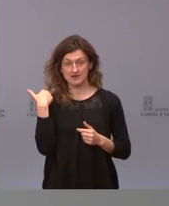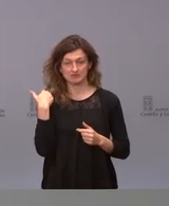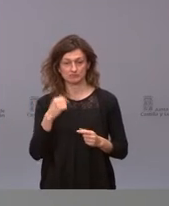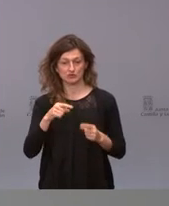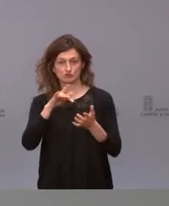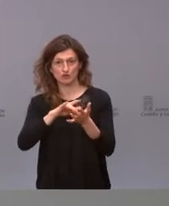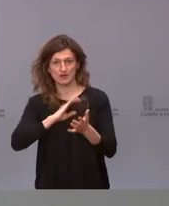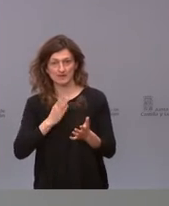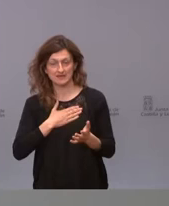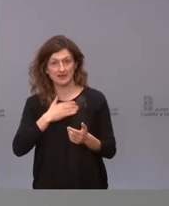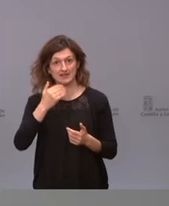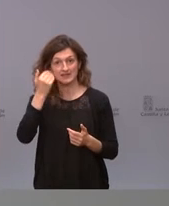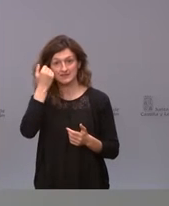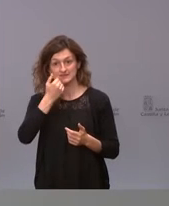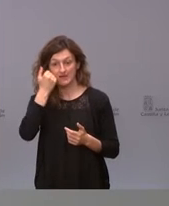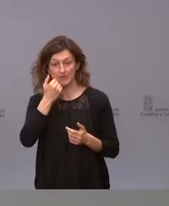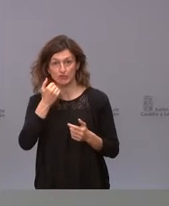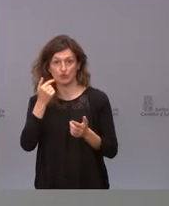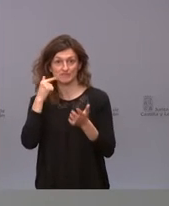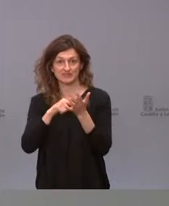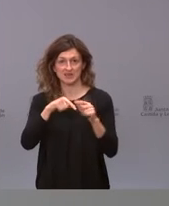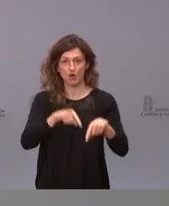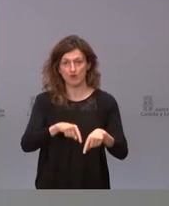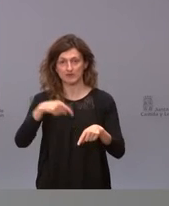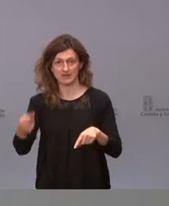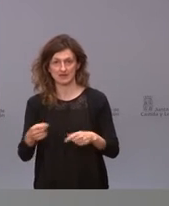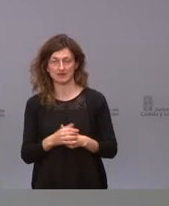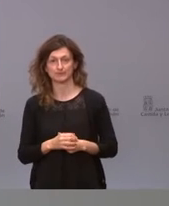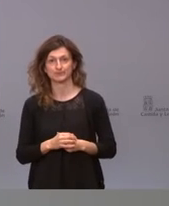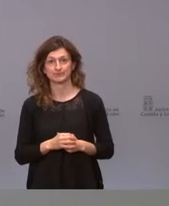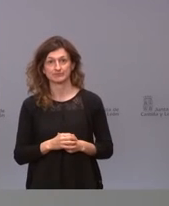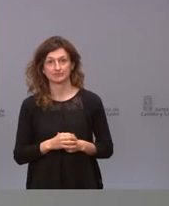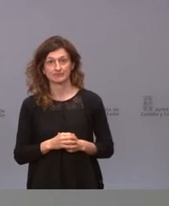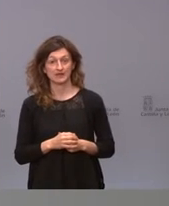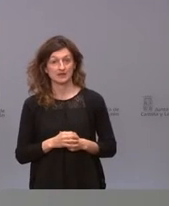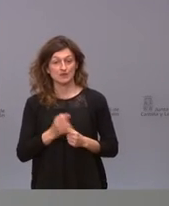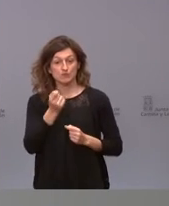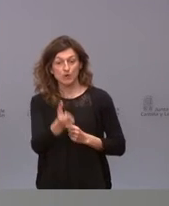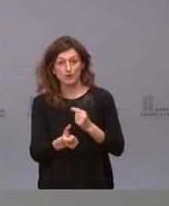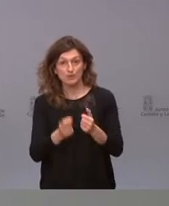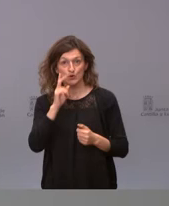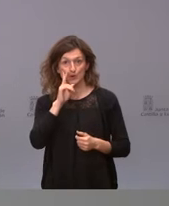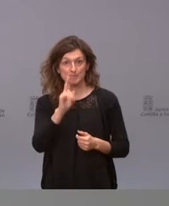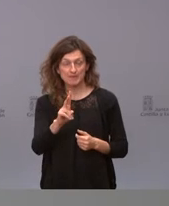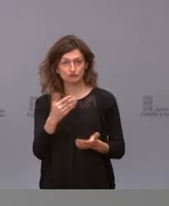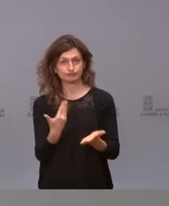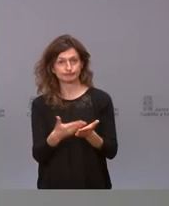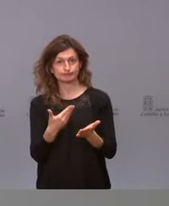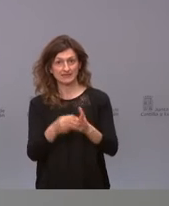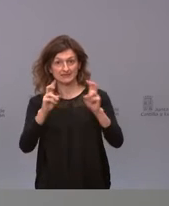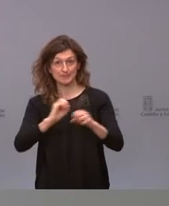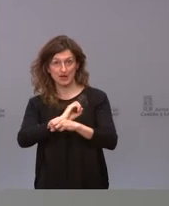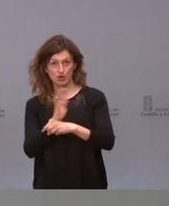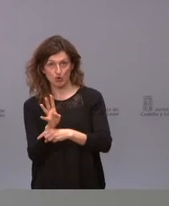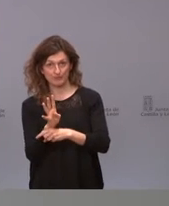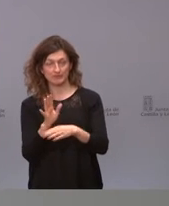y el sábado los programados para hoy y mañana. Cada vez poseemos más evidencia en relación sobre el coronavirus,